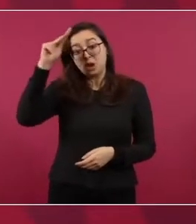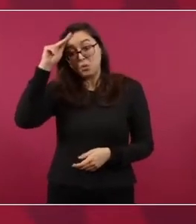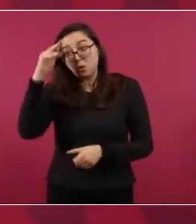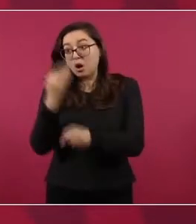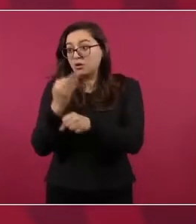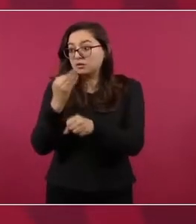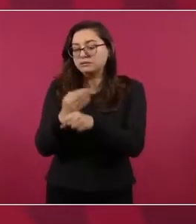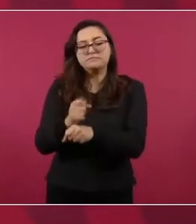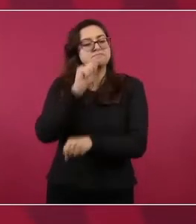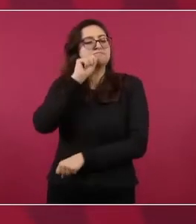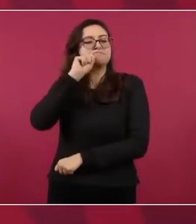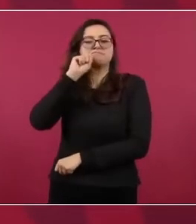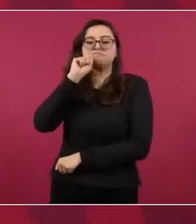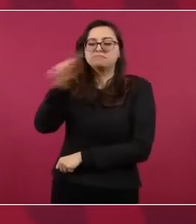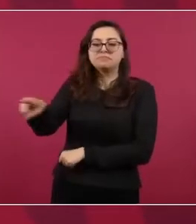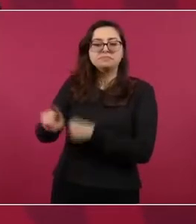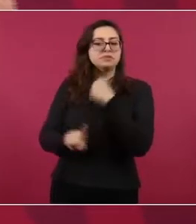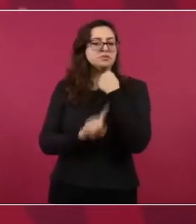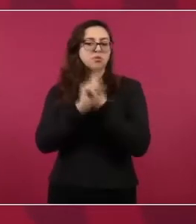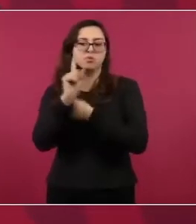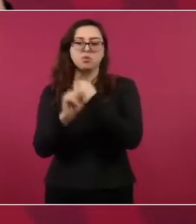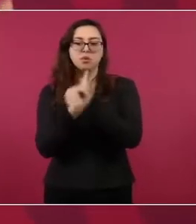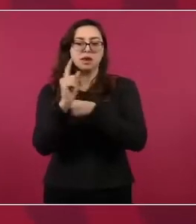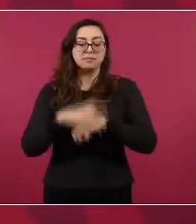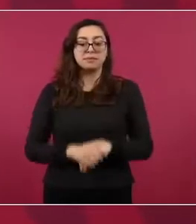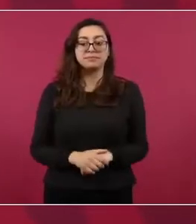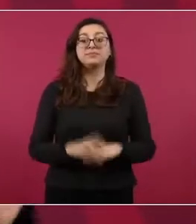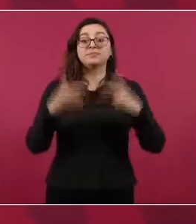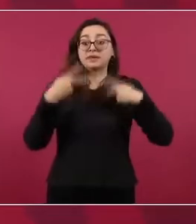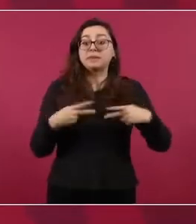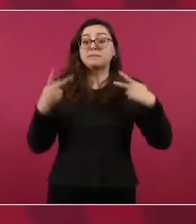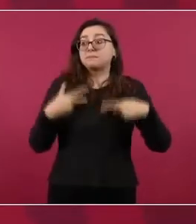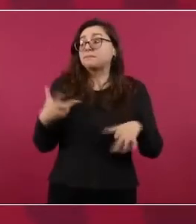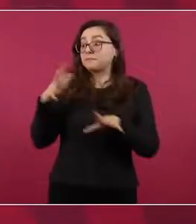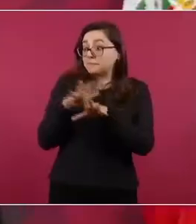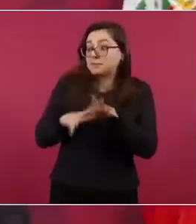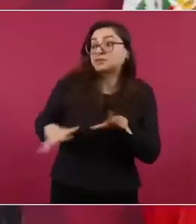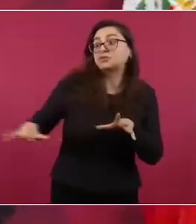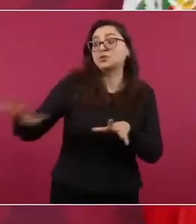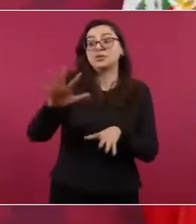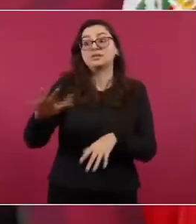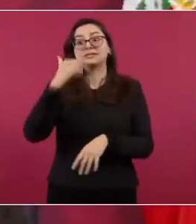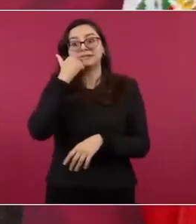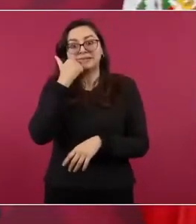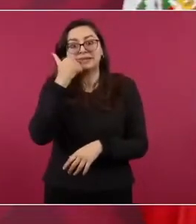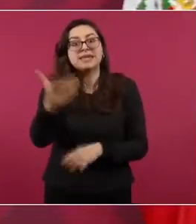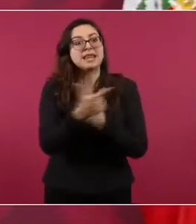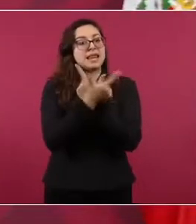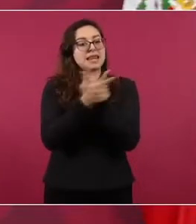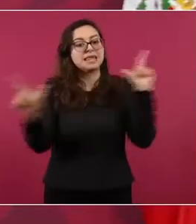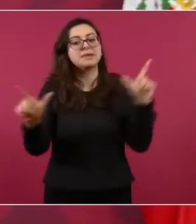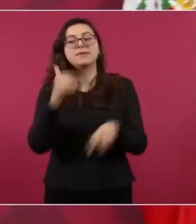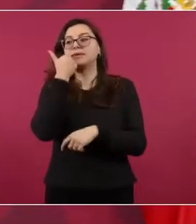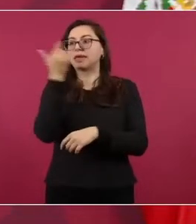Los pueblos buscan liberarse de esa opresión,